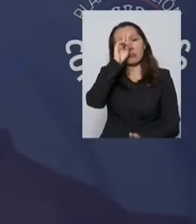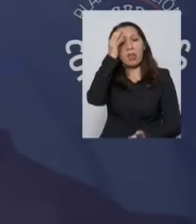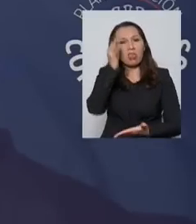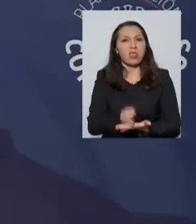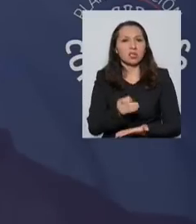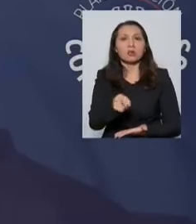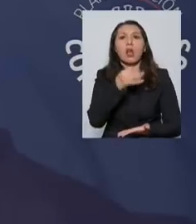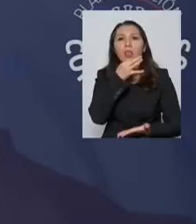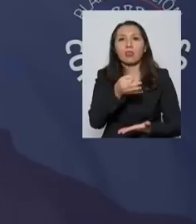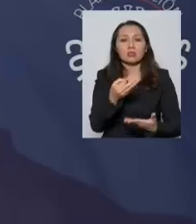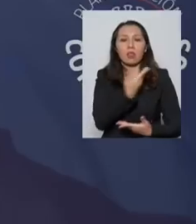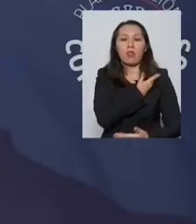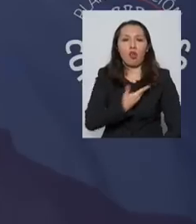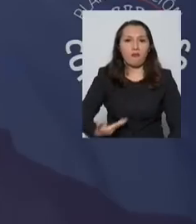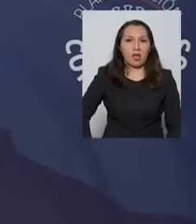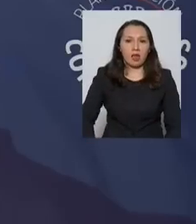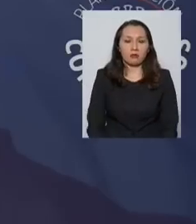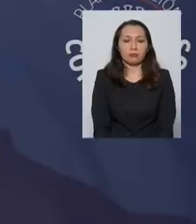como gobierno.